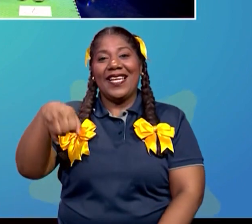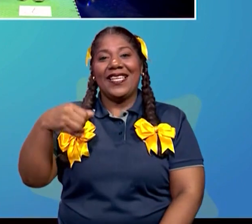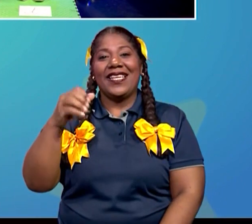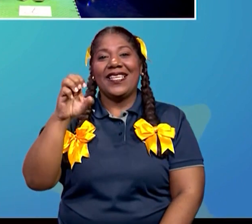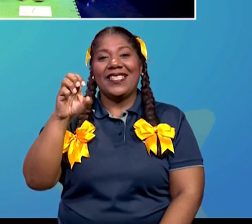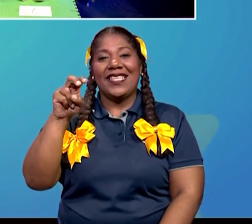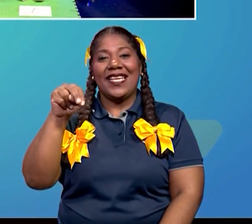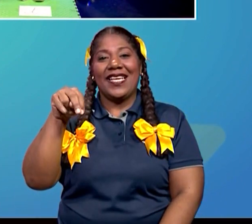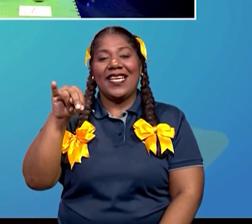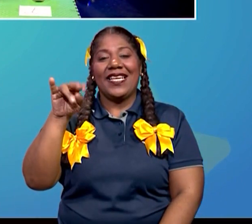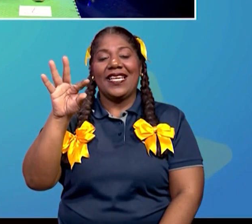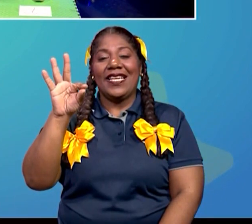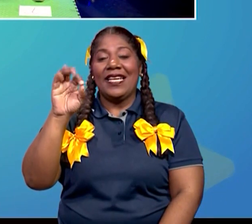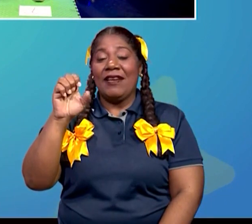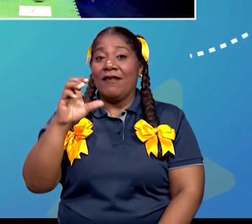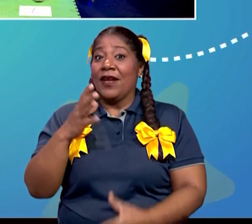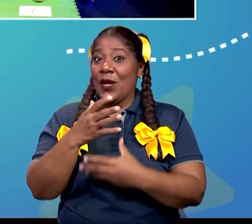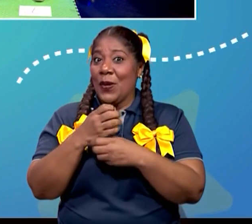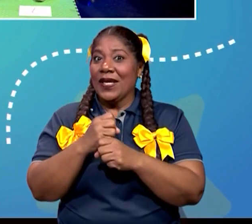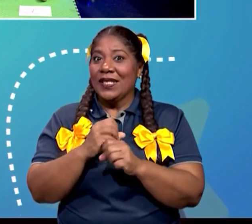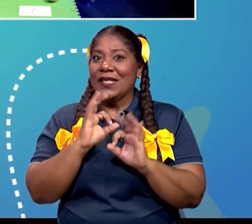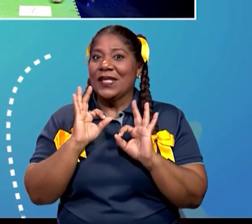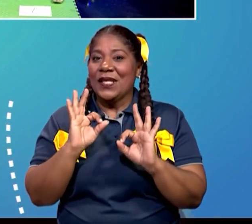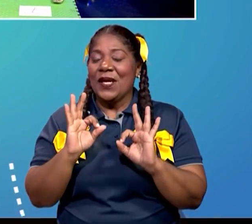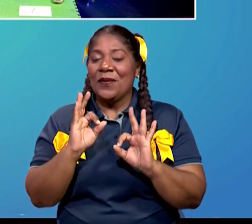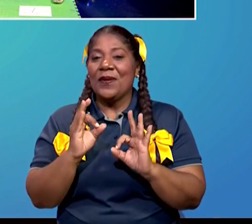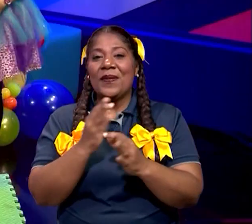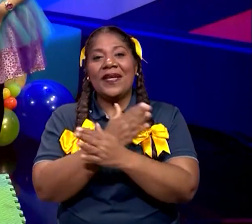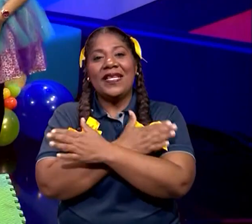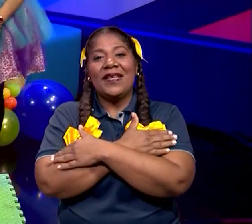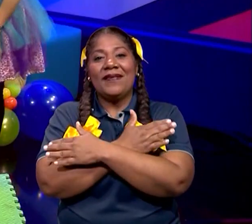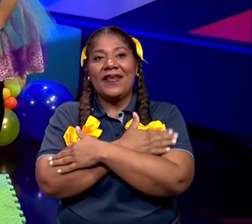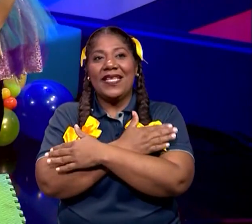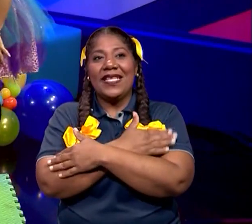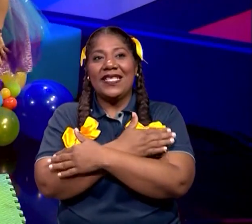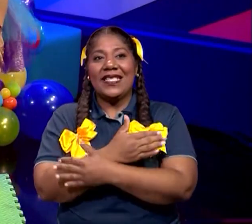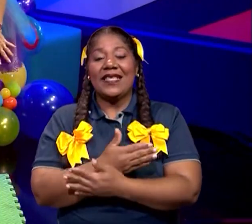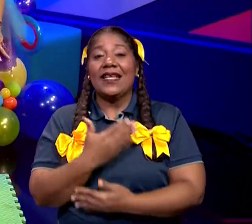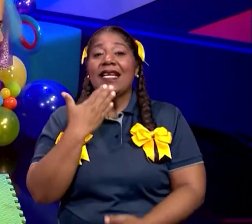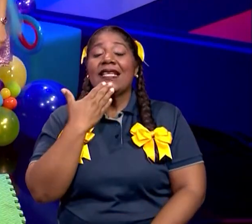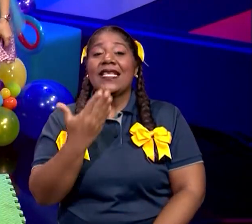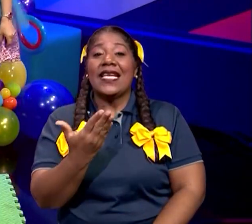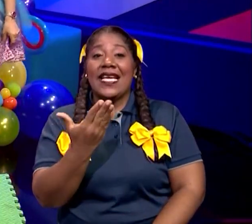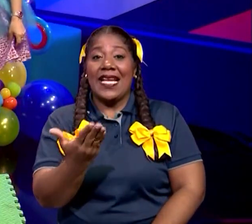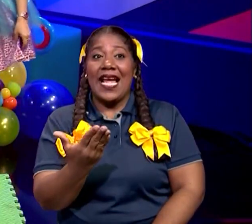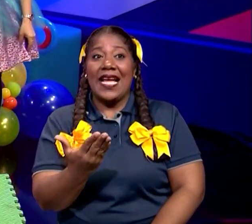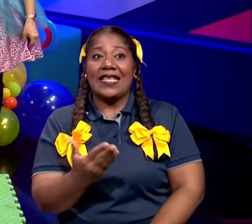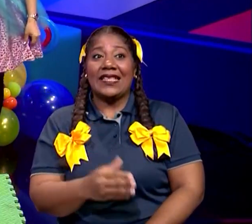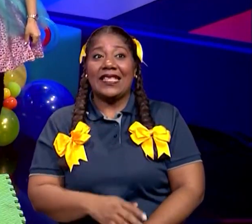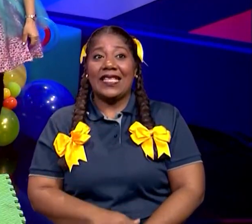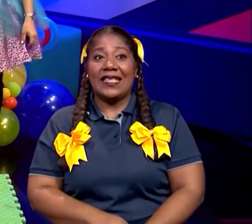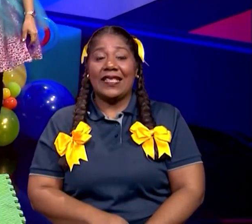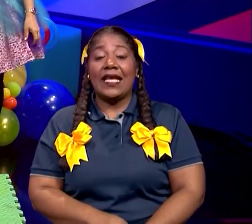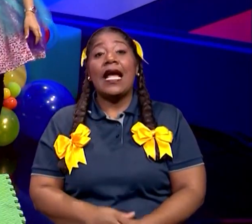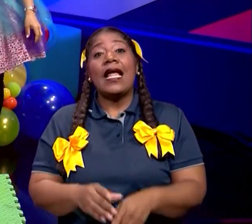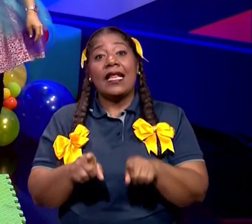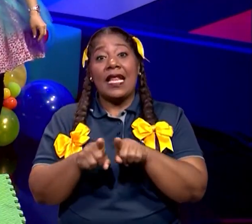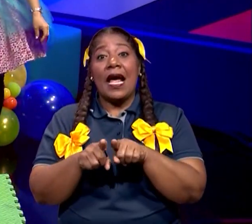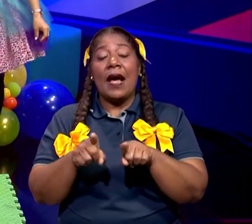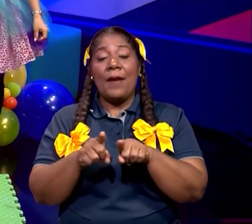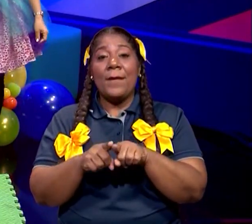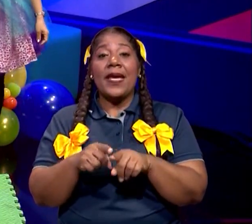¡Lo hizo muy bien, Jennifer! hizo muy bien! ¡Excelente, felicitamos, mi amor! ¡Gracias! ¡Gracias a la señora